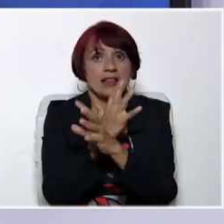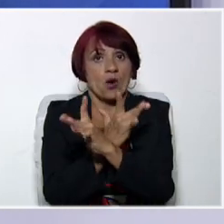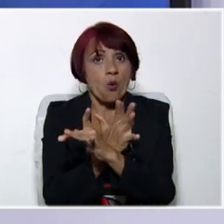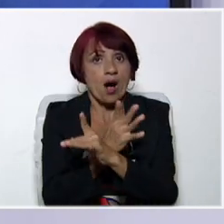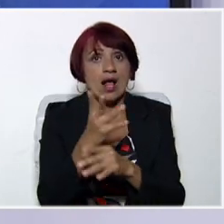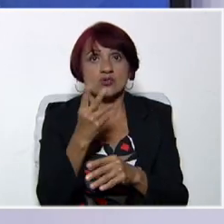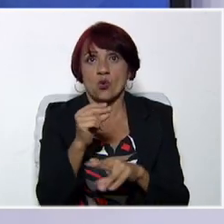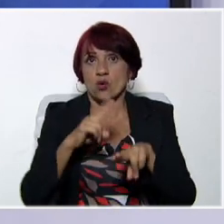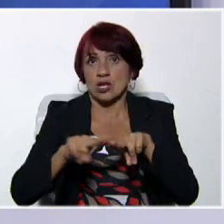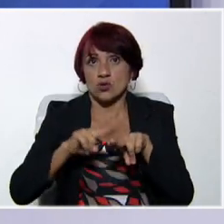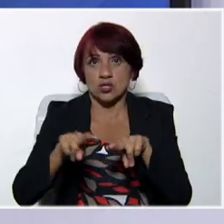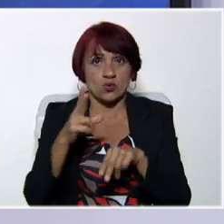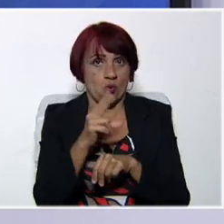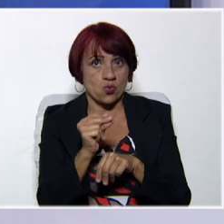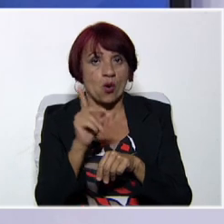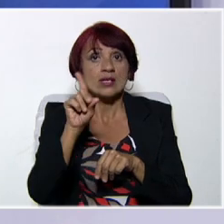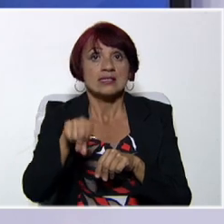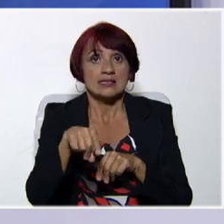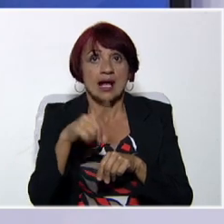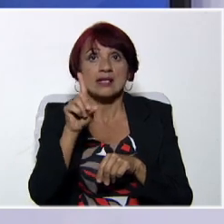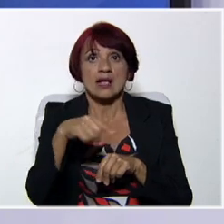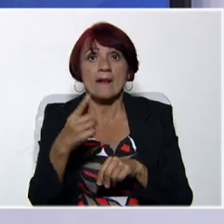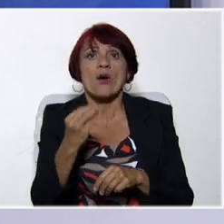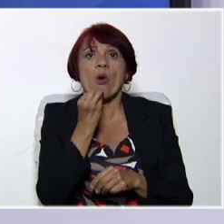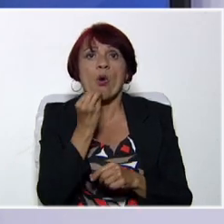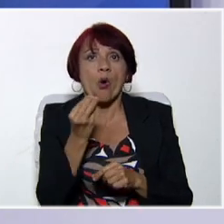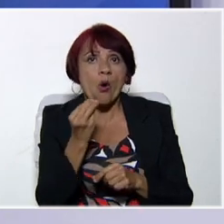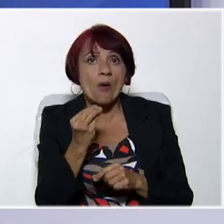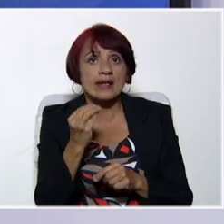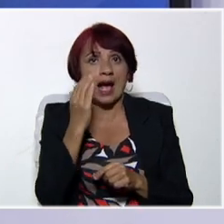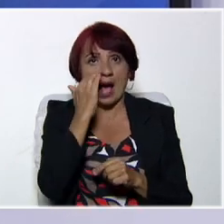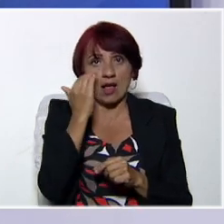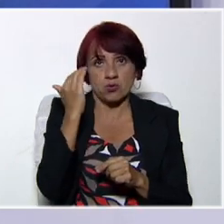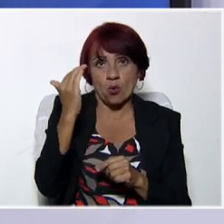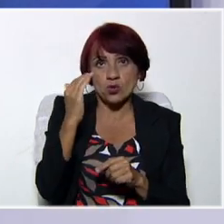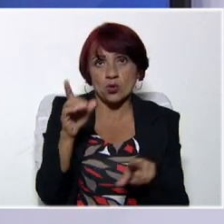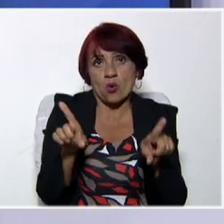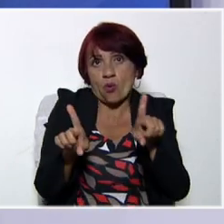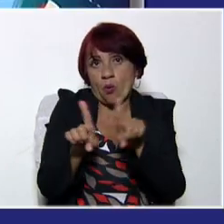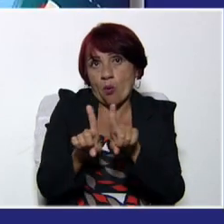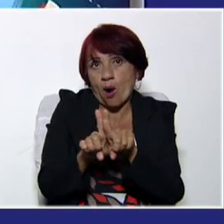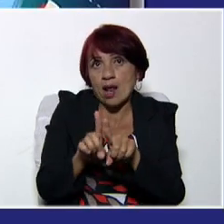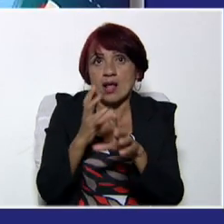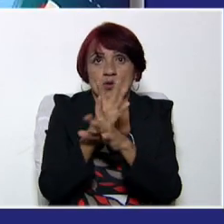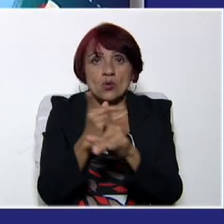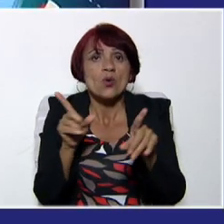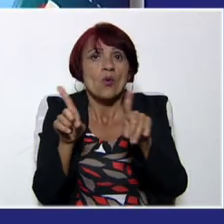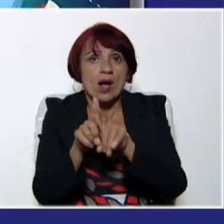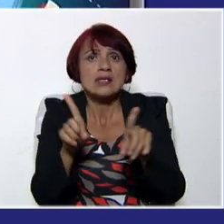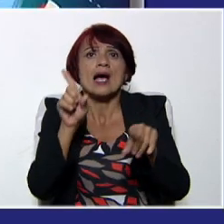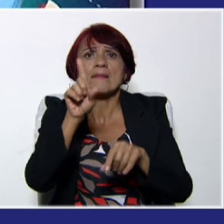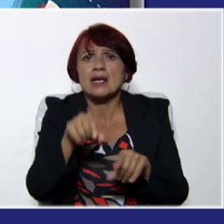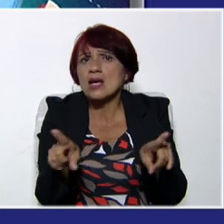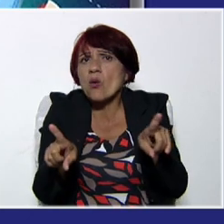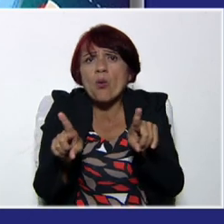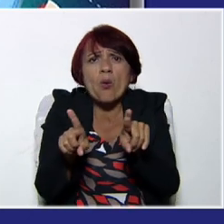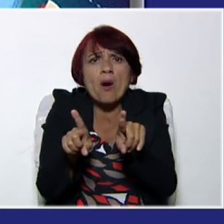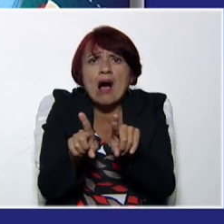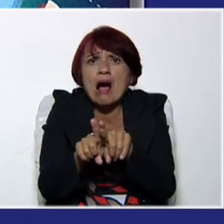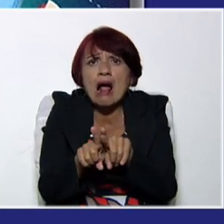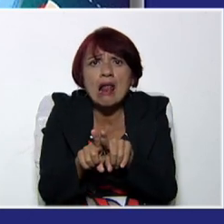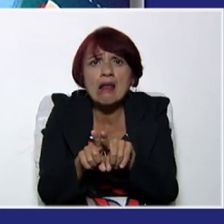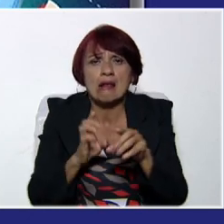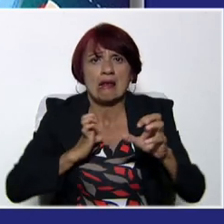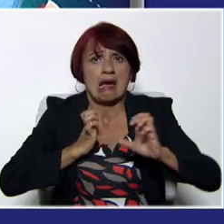niños, también los adolescentes pueden jugar, los adultos pueden jugar. sea, esto no es una capacidad solamente inherente a los niños. Las